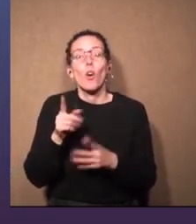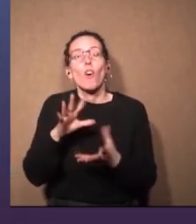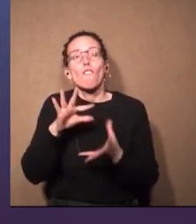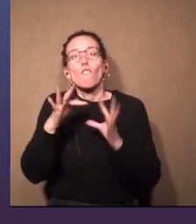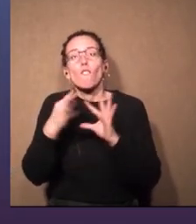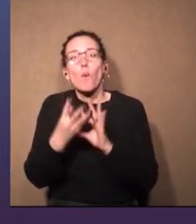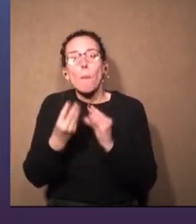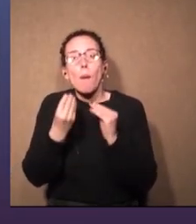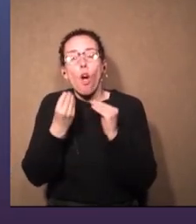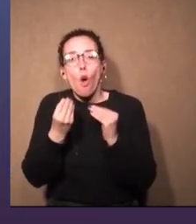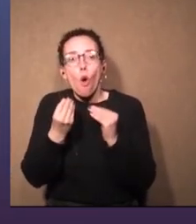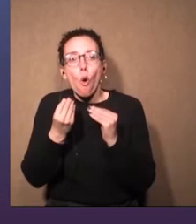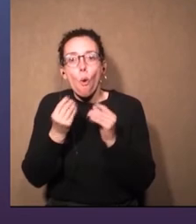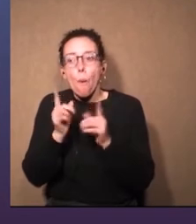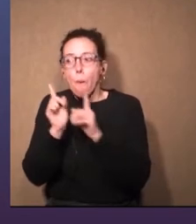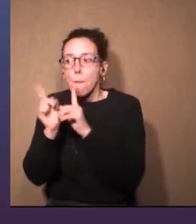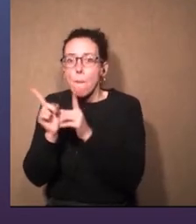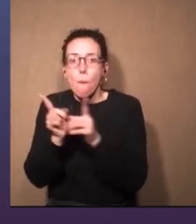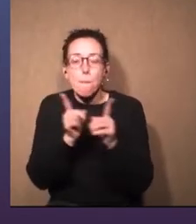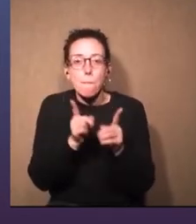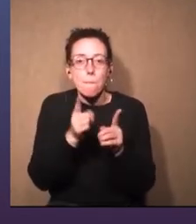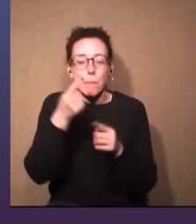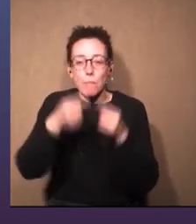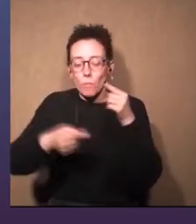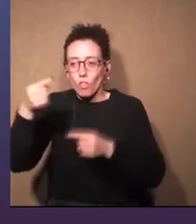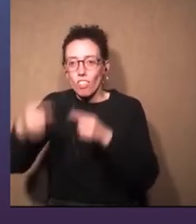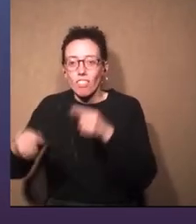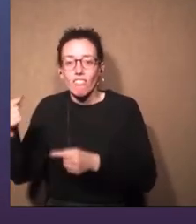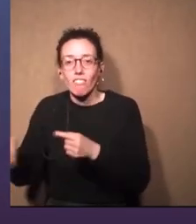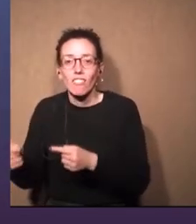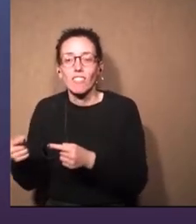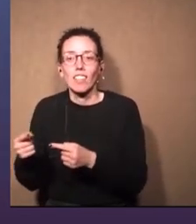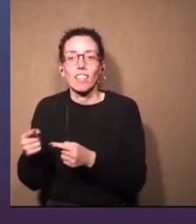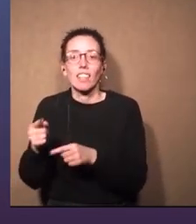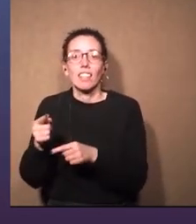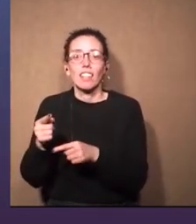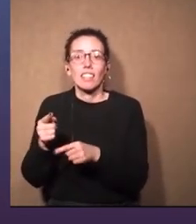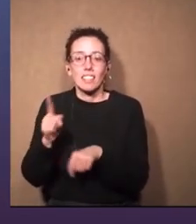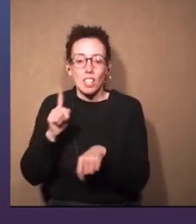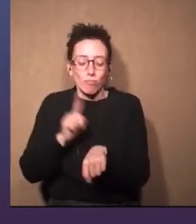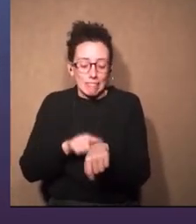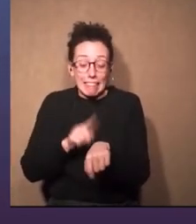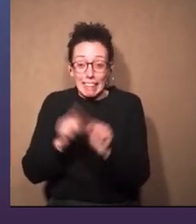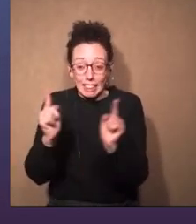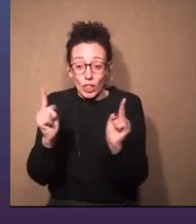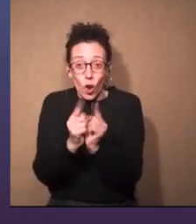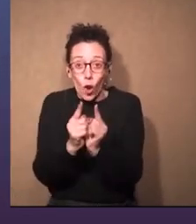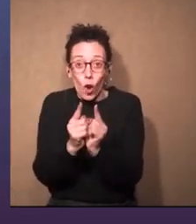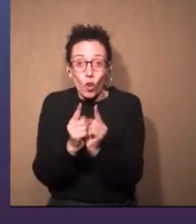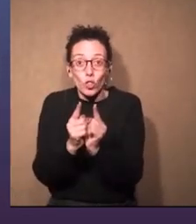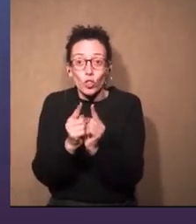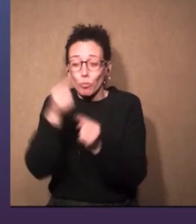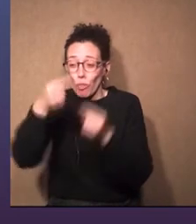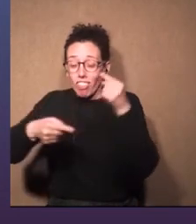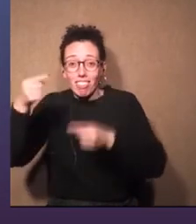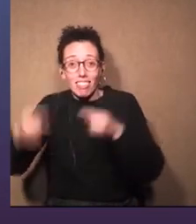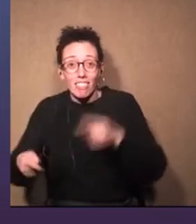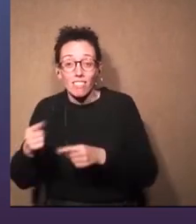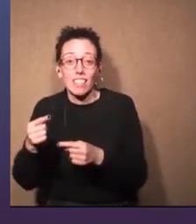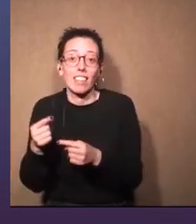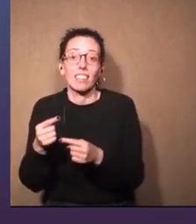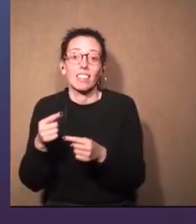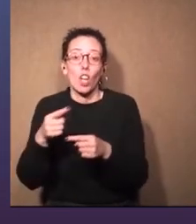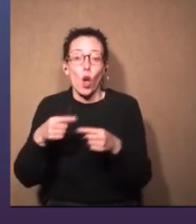la manera en la que coexisten todos esos ejes temporales en un ratito de la vida de uno